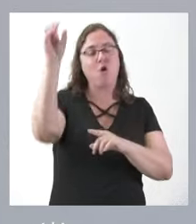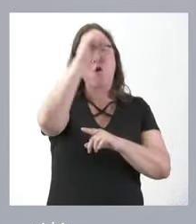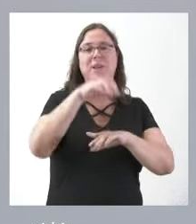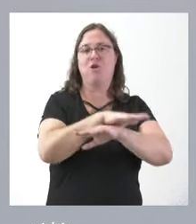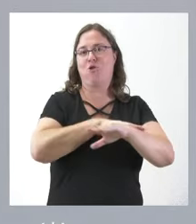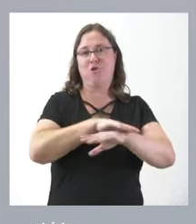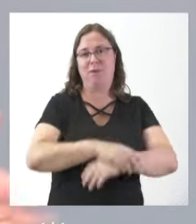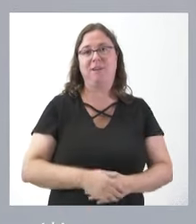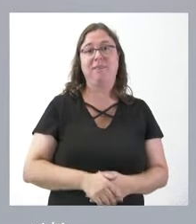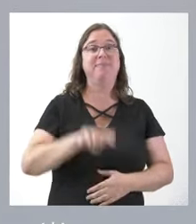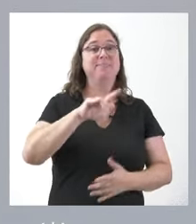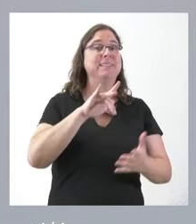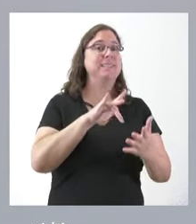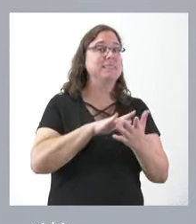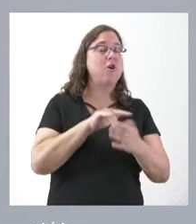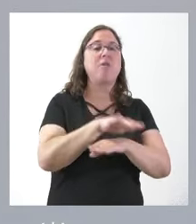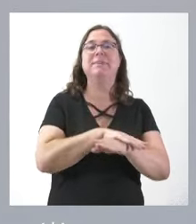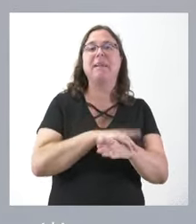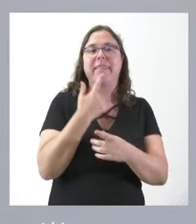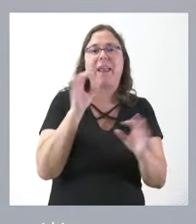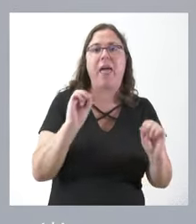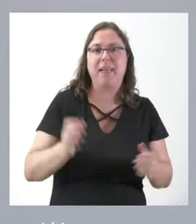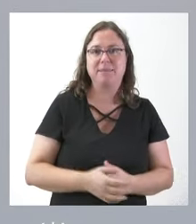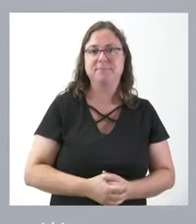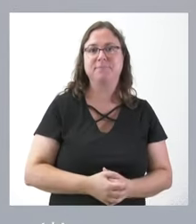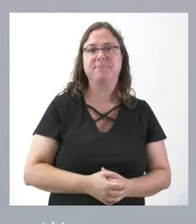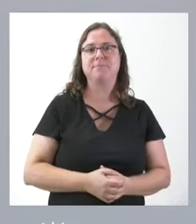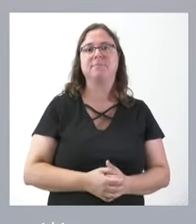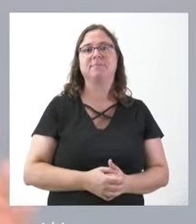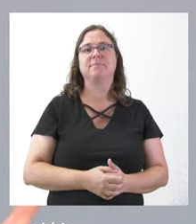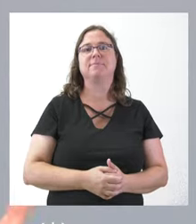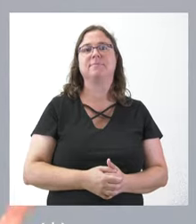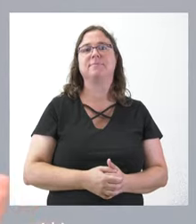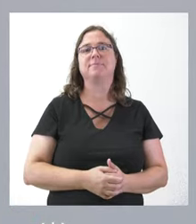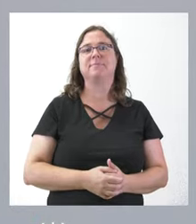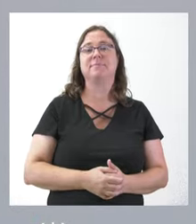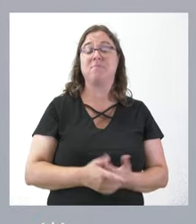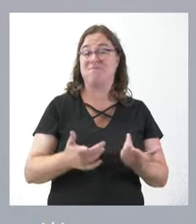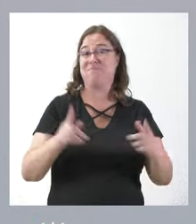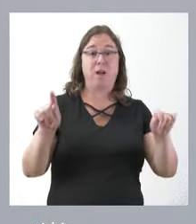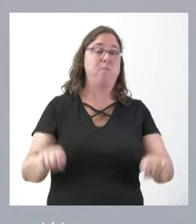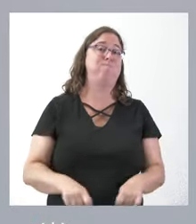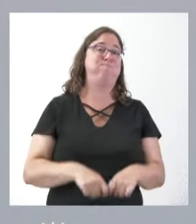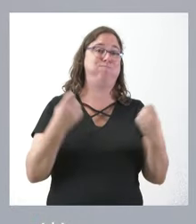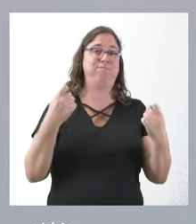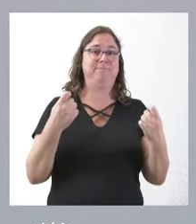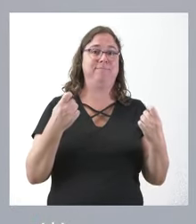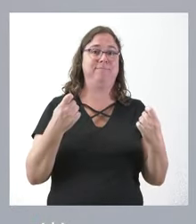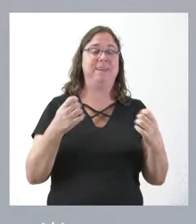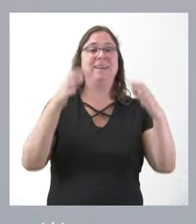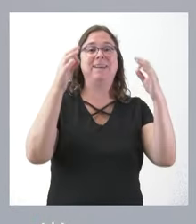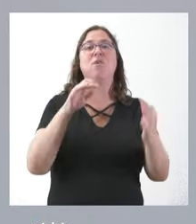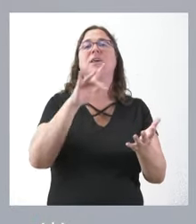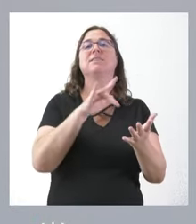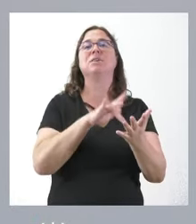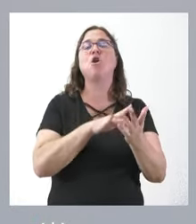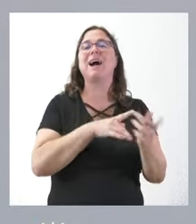Y allí lo que nos dijo la ministra es que no había nada de nada, que en ningún caso se rompería el principio de negociación